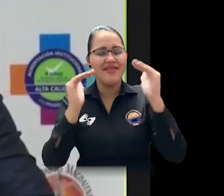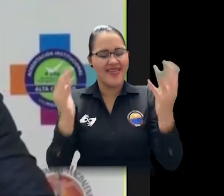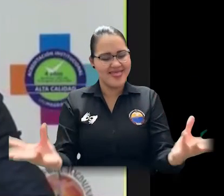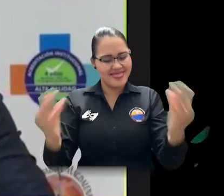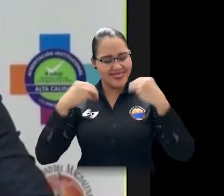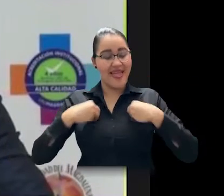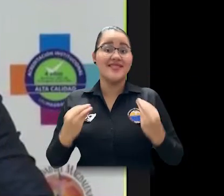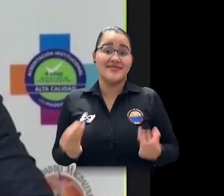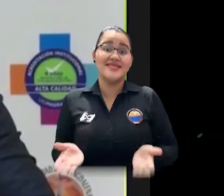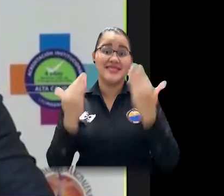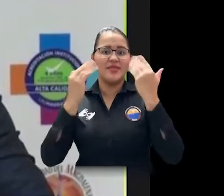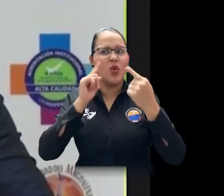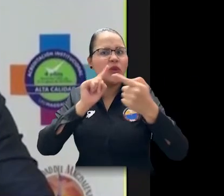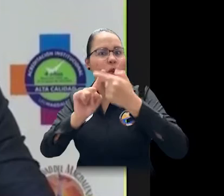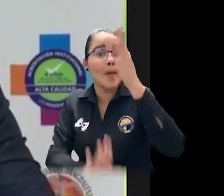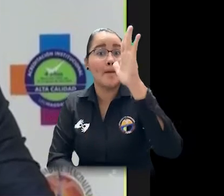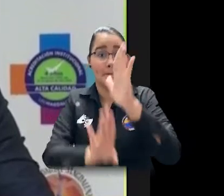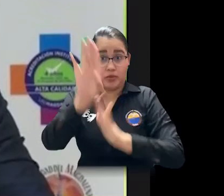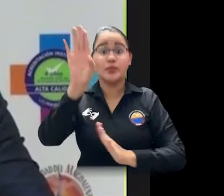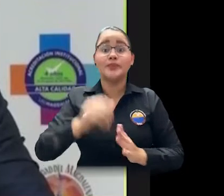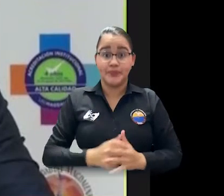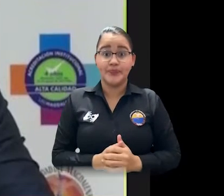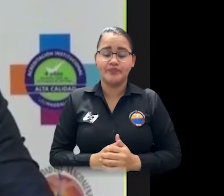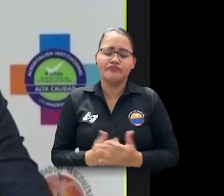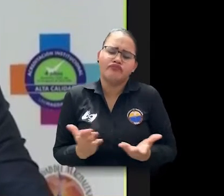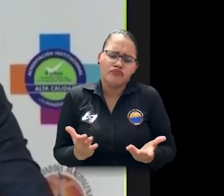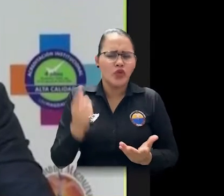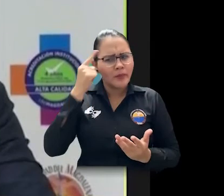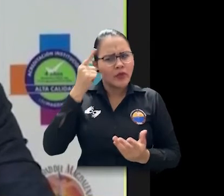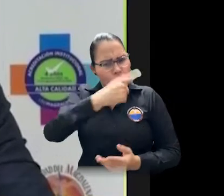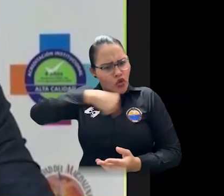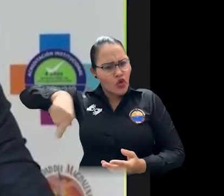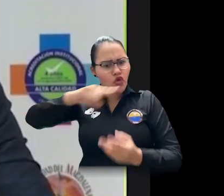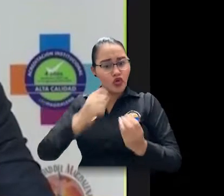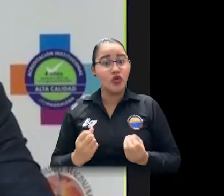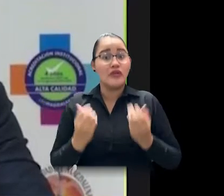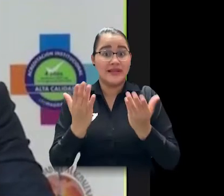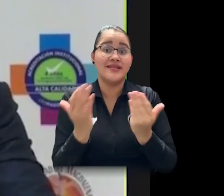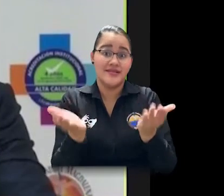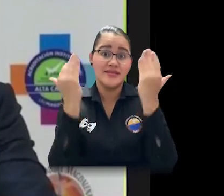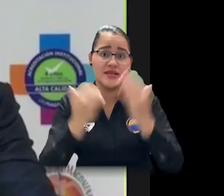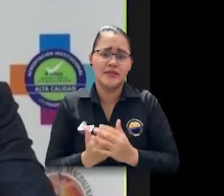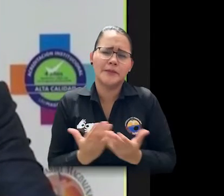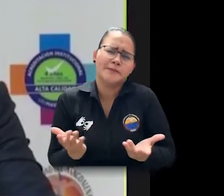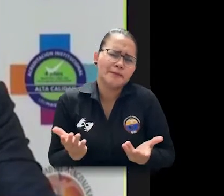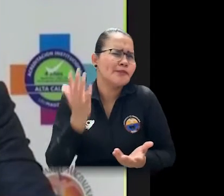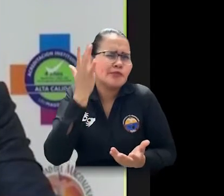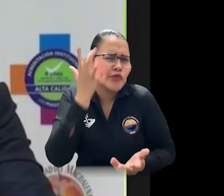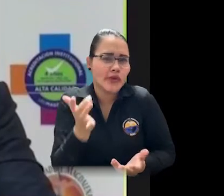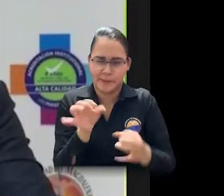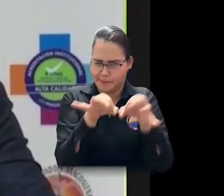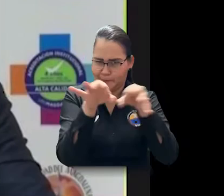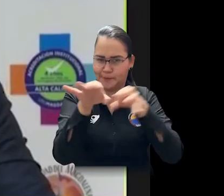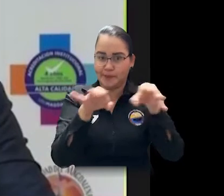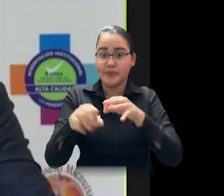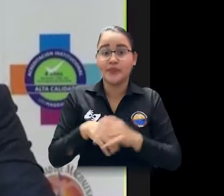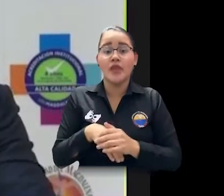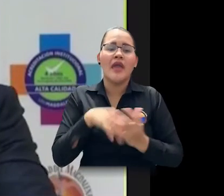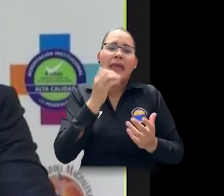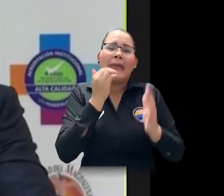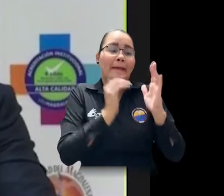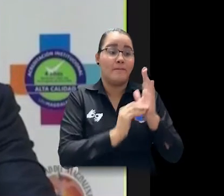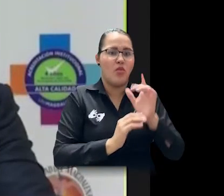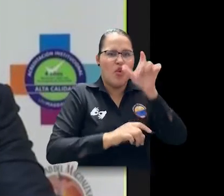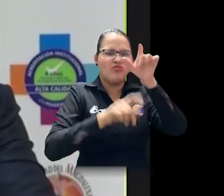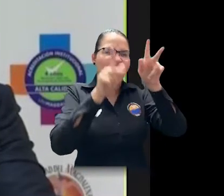y creo que todos estamos agregando valor, porque no es lo mismo tener los mejores estudiantes del mundo con los